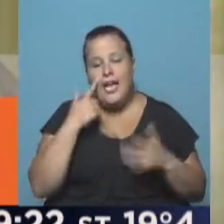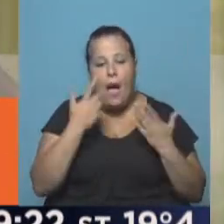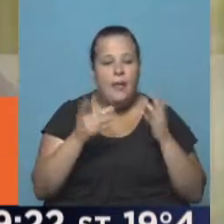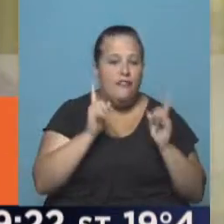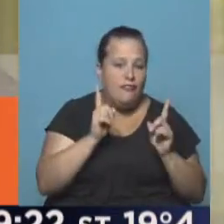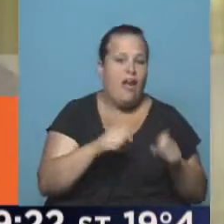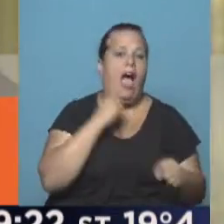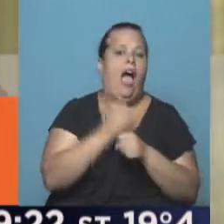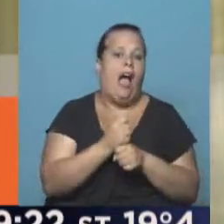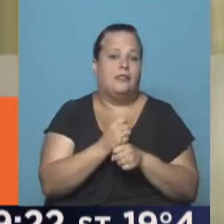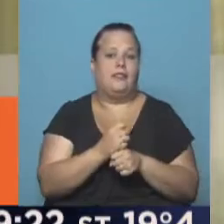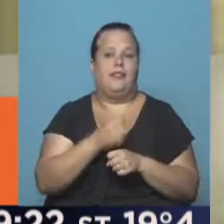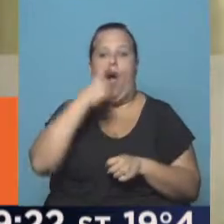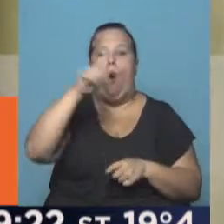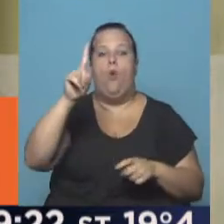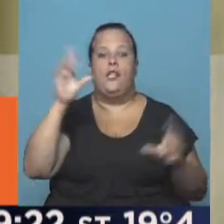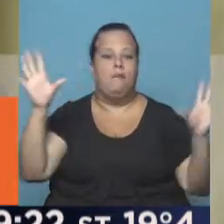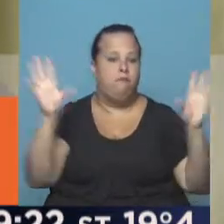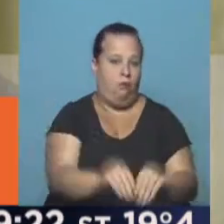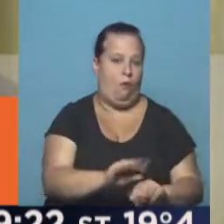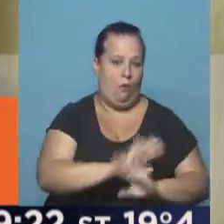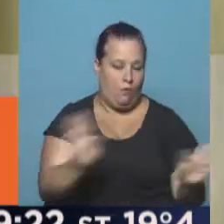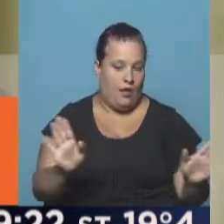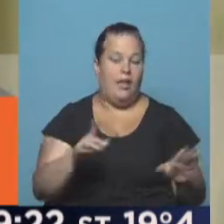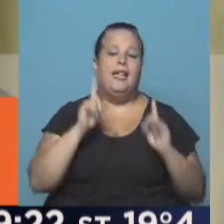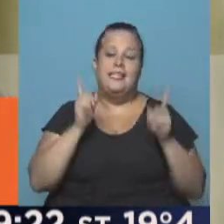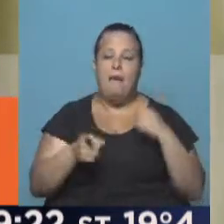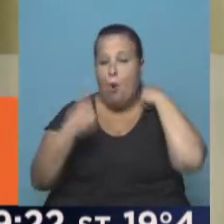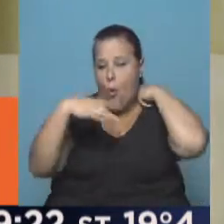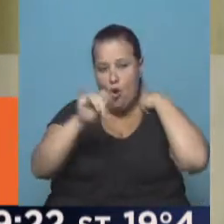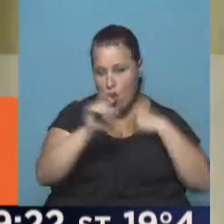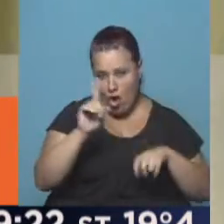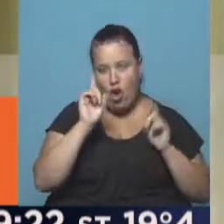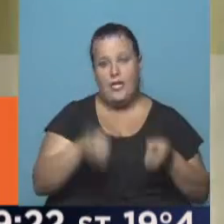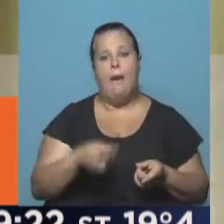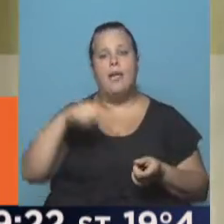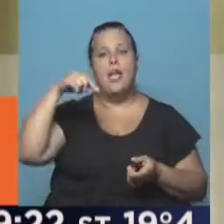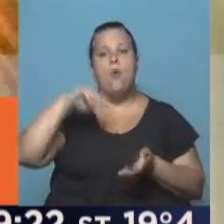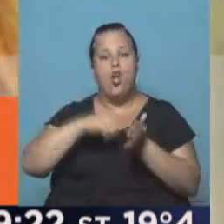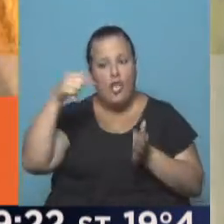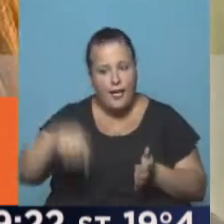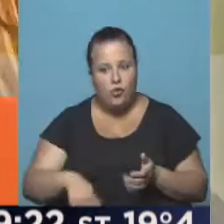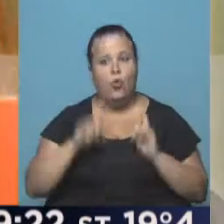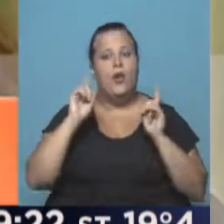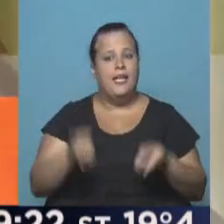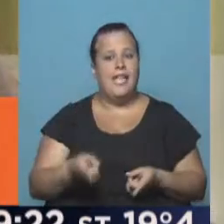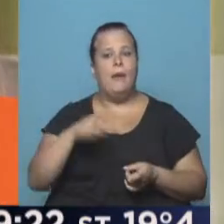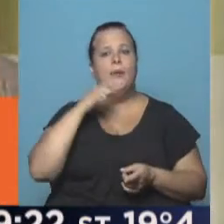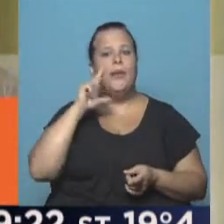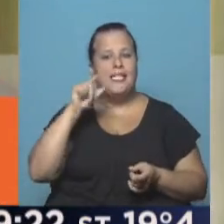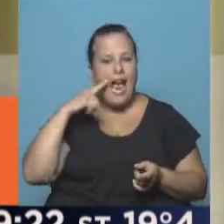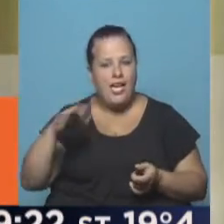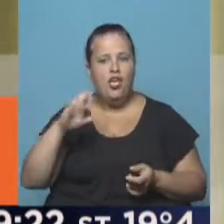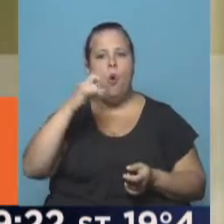a estar ahí hasta que el último foco se haya apagado. Y además no es el único lugar, el sur de la provincia, no solamente fueron Villarino,